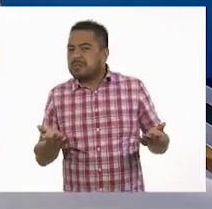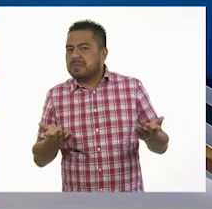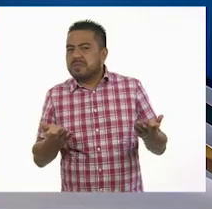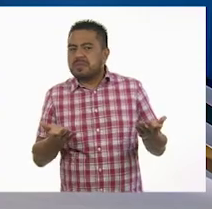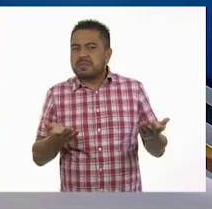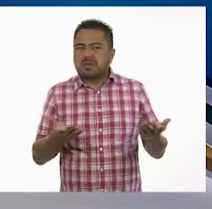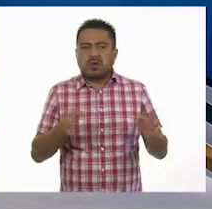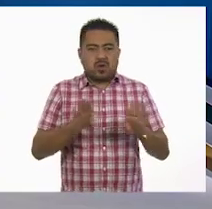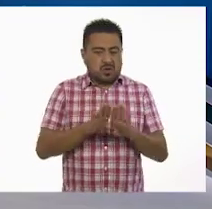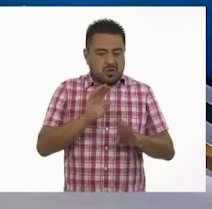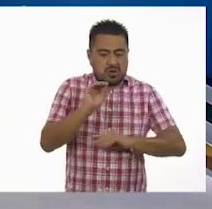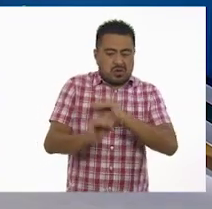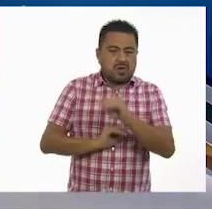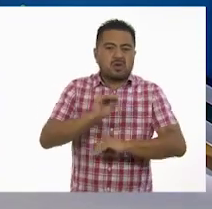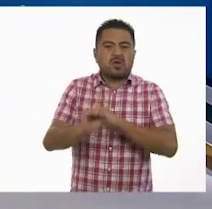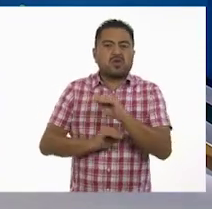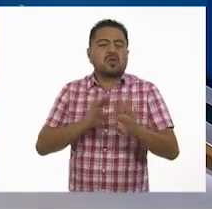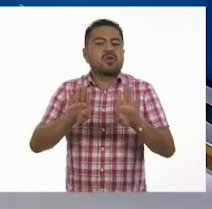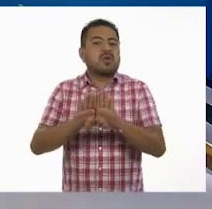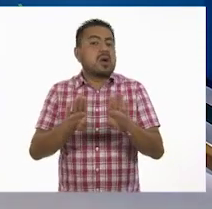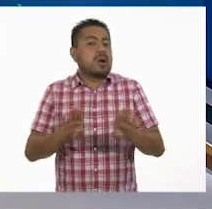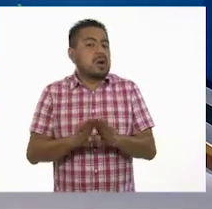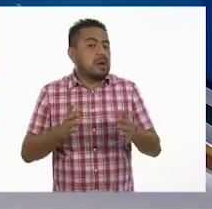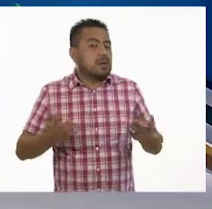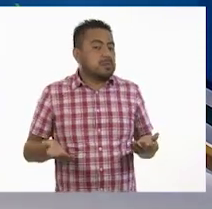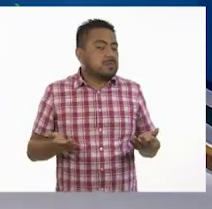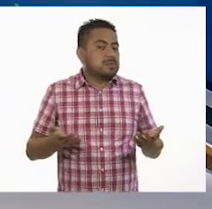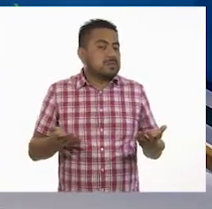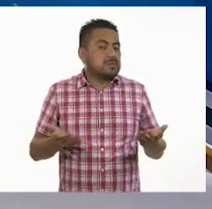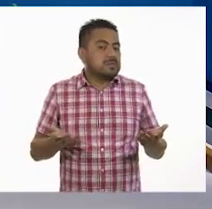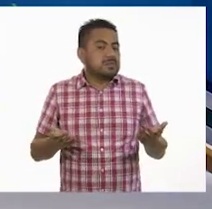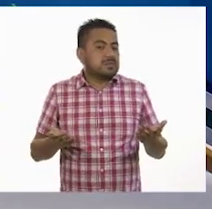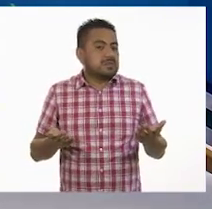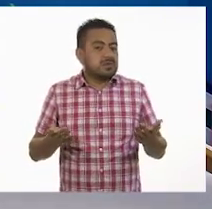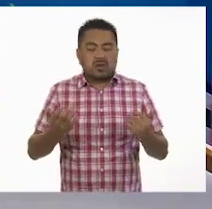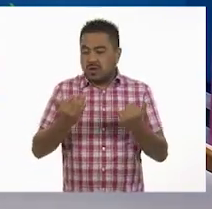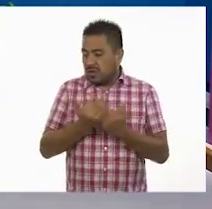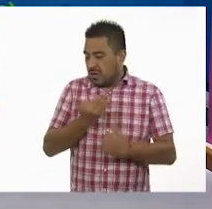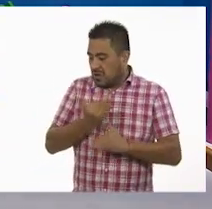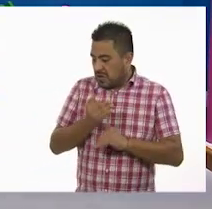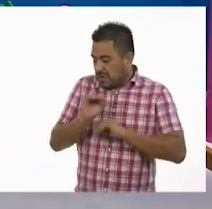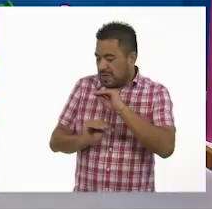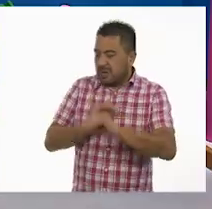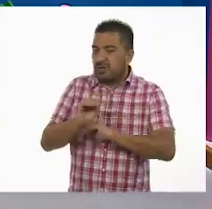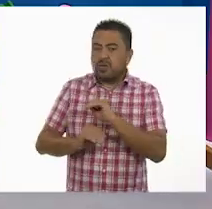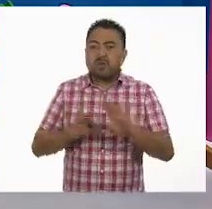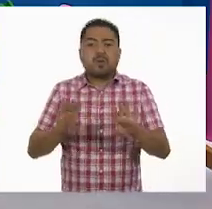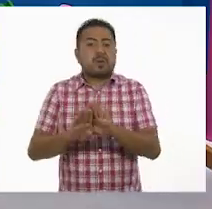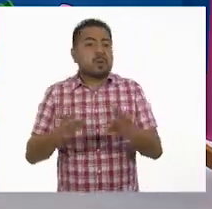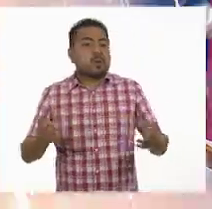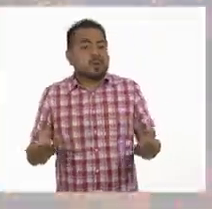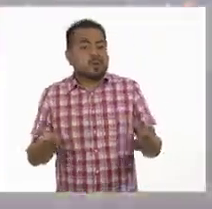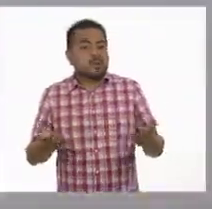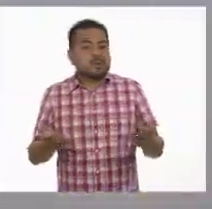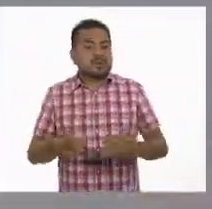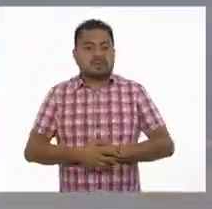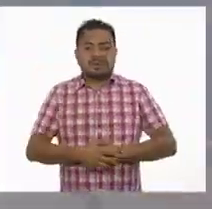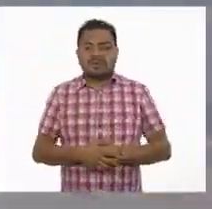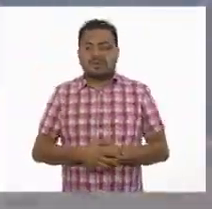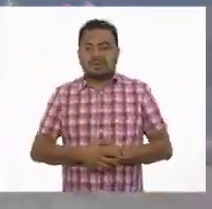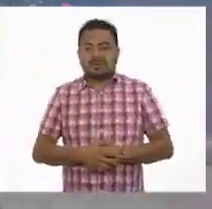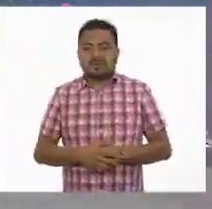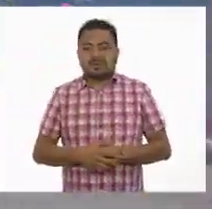Lo vamos a montar como... Lo vamos a montar como...